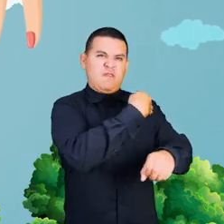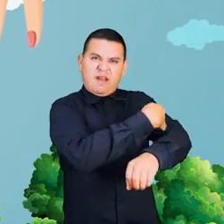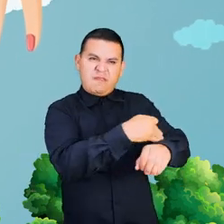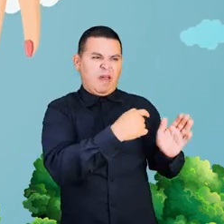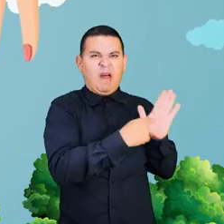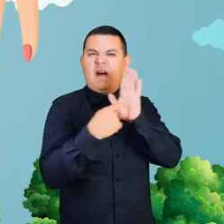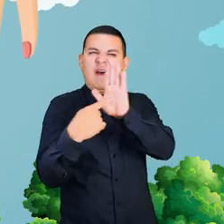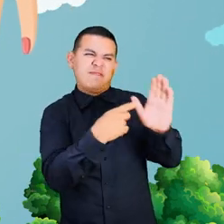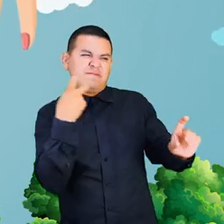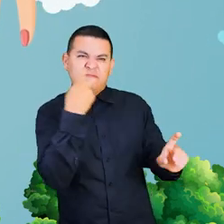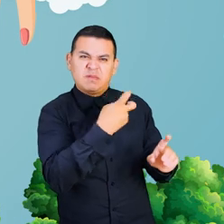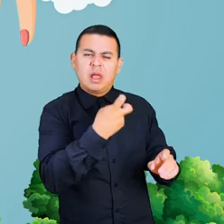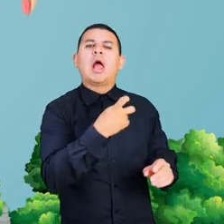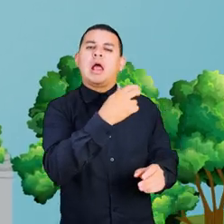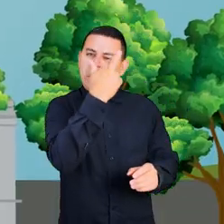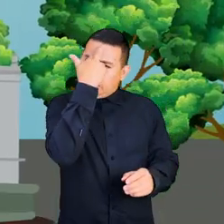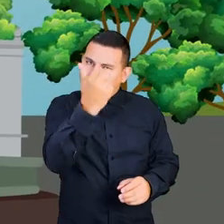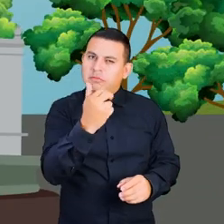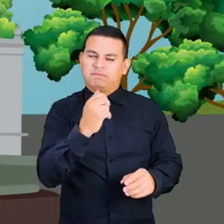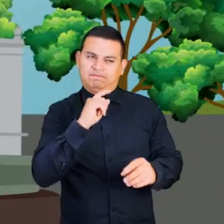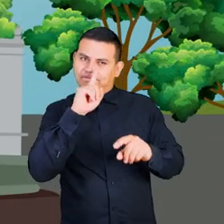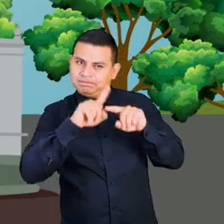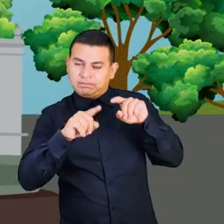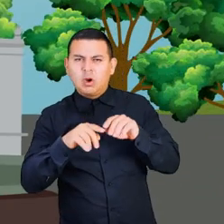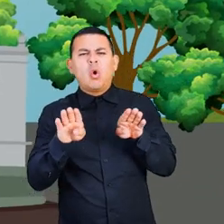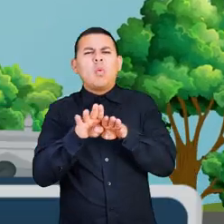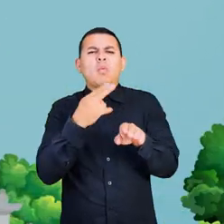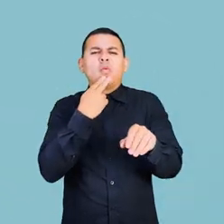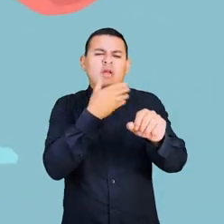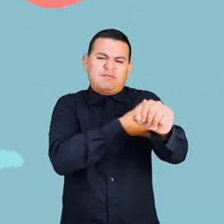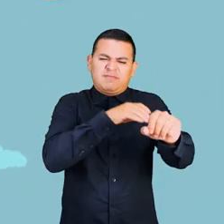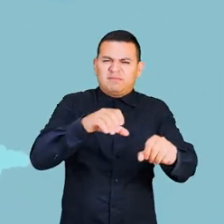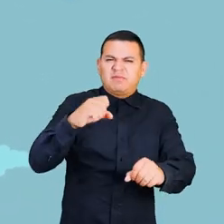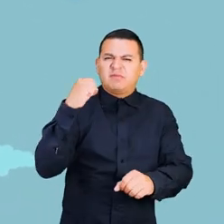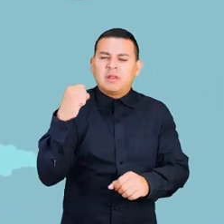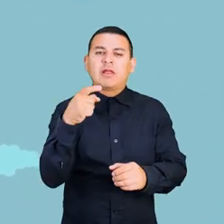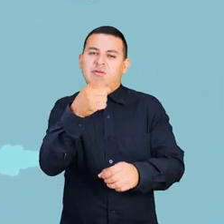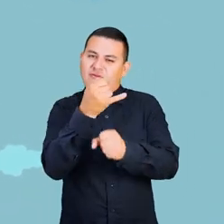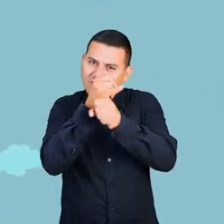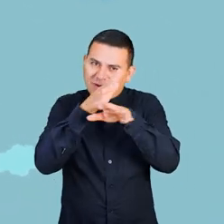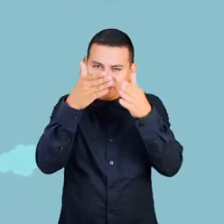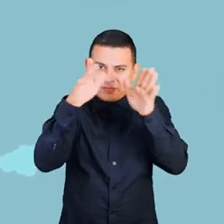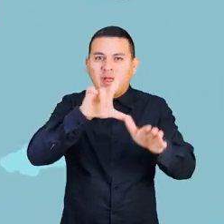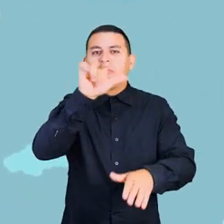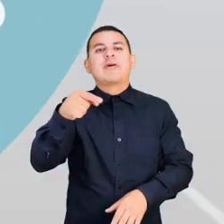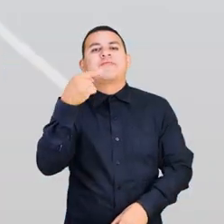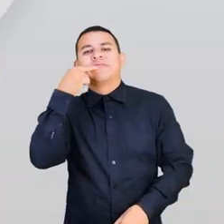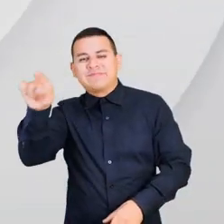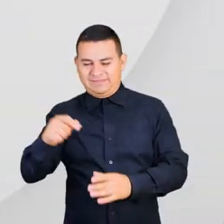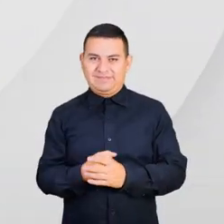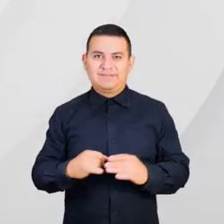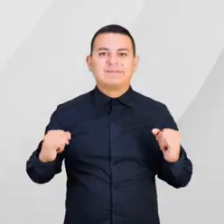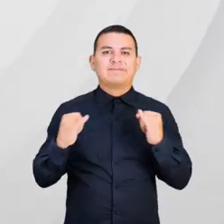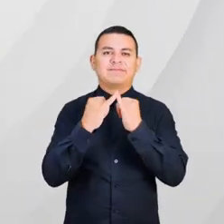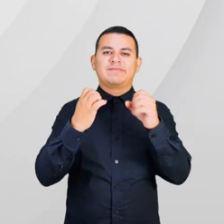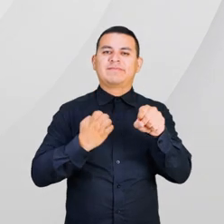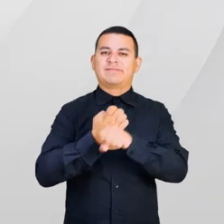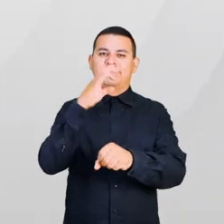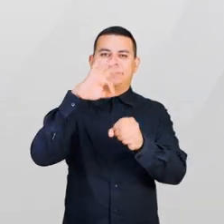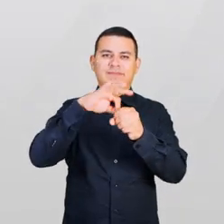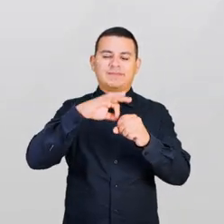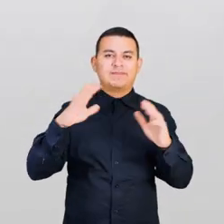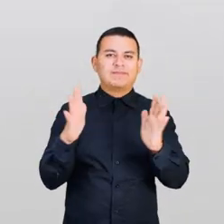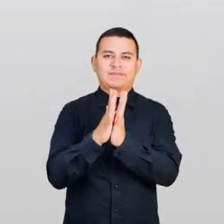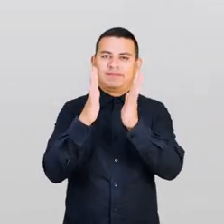exponer a su familia, entre otras causas. ¿Cómo usar el superpoder? Informándote. Y denunciando. Instituto Estatal